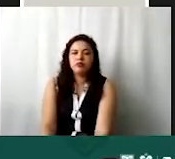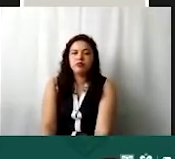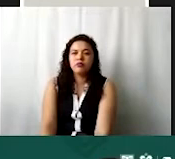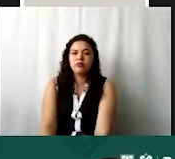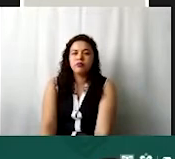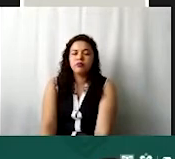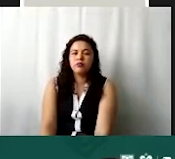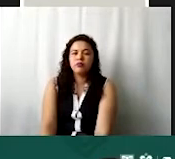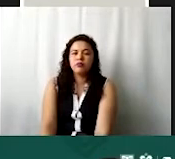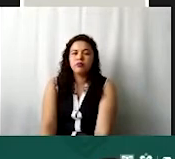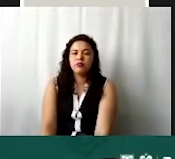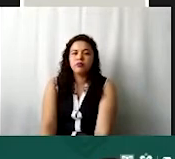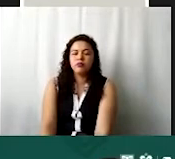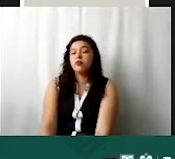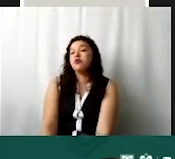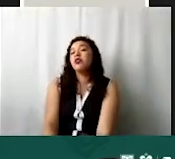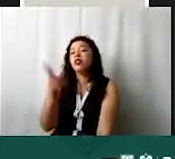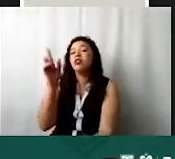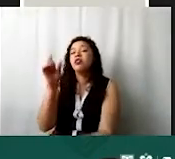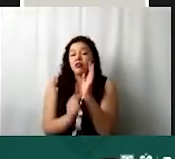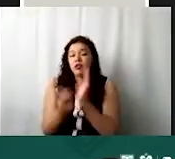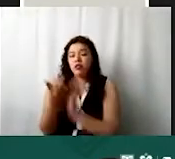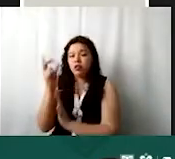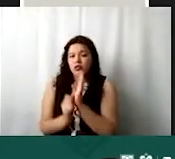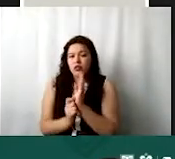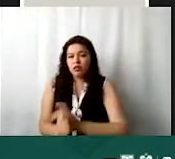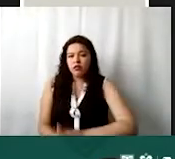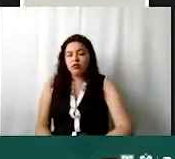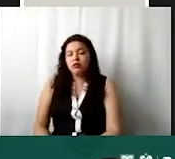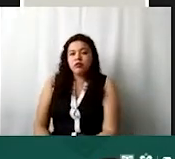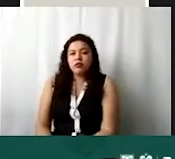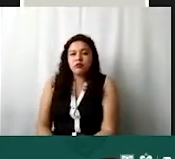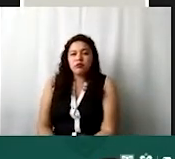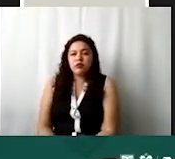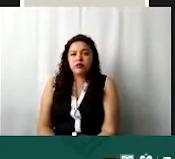Este es bimestral, entonces vamos a poner el ejemplo en 6 meses.